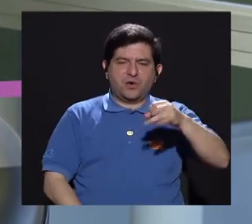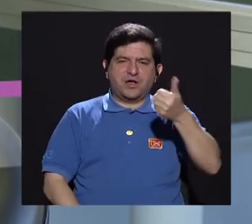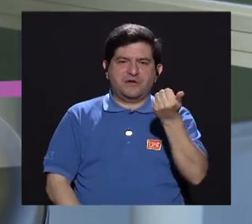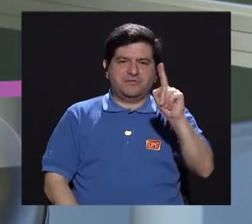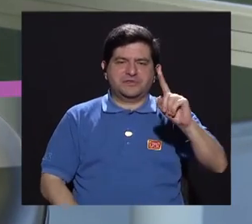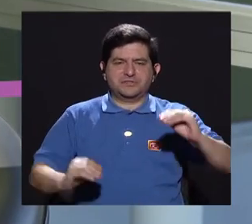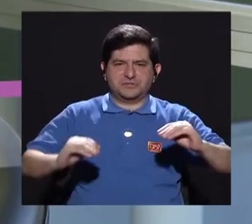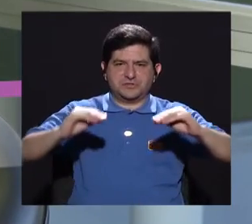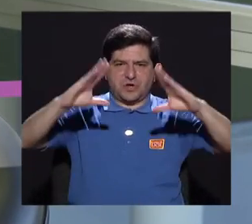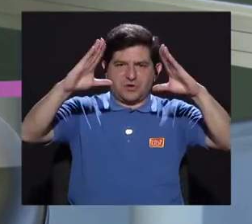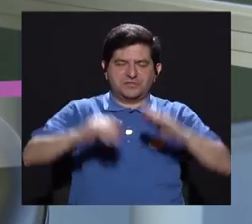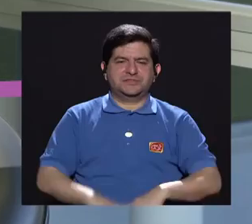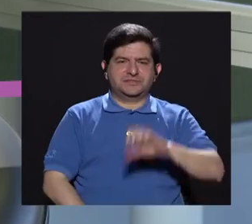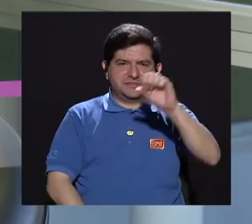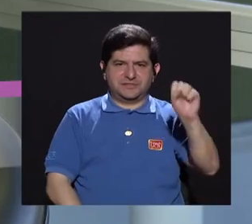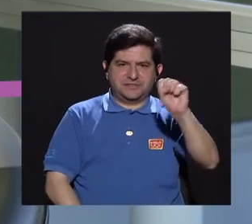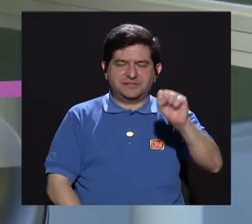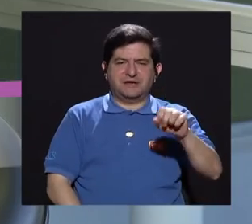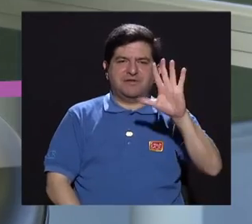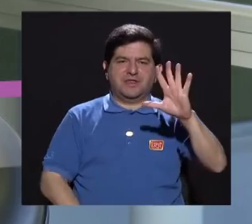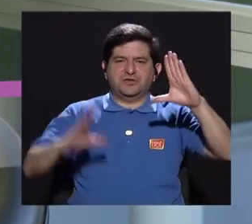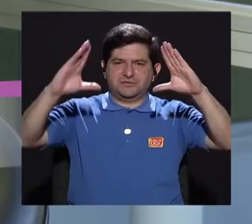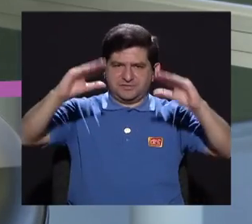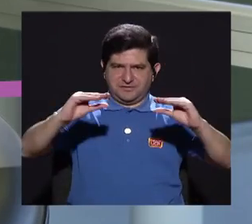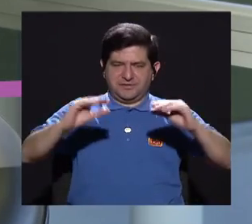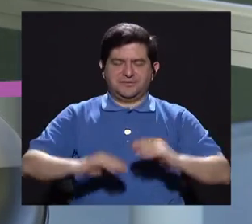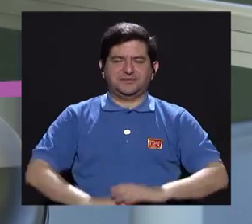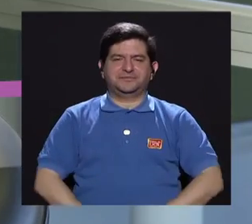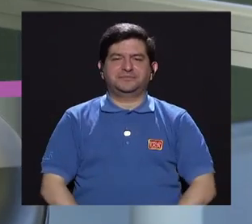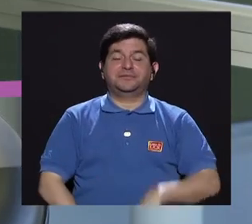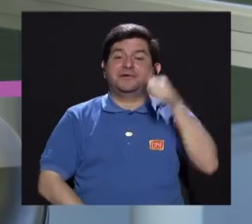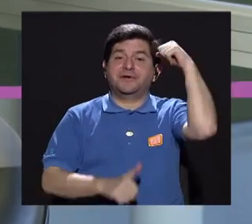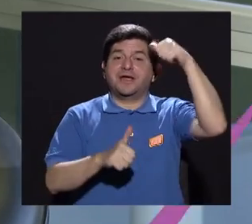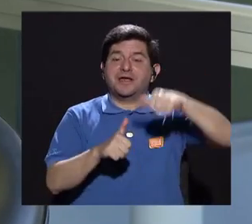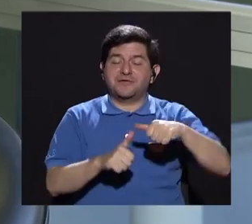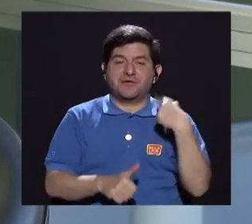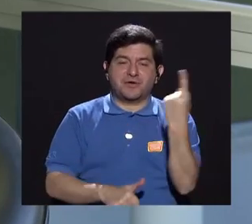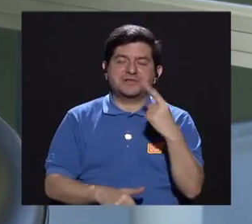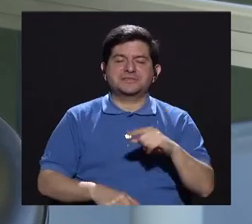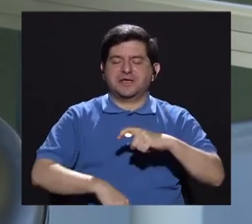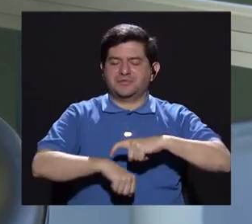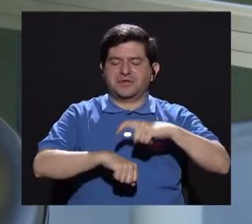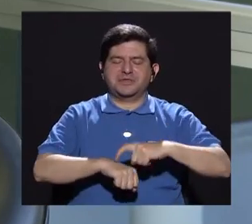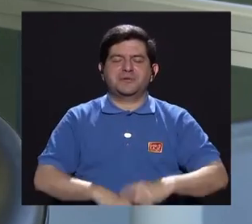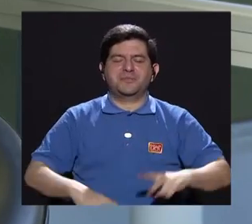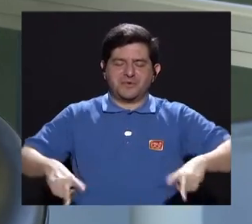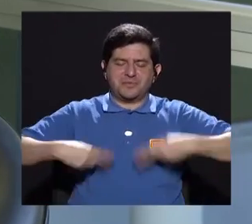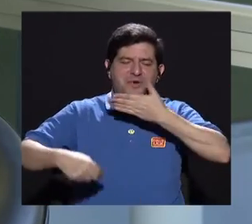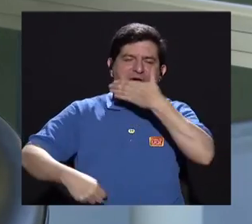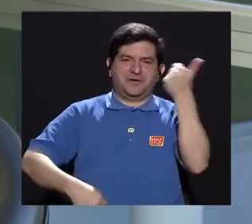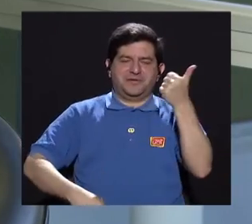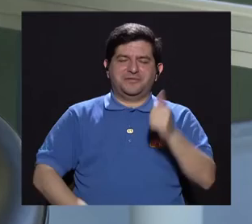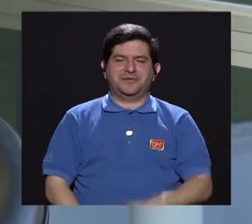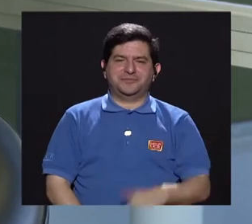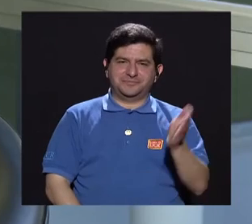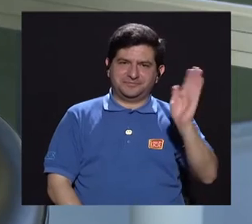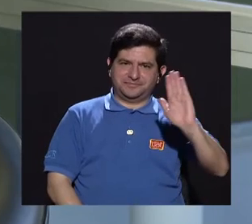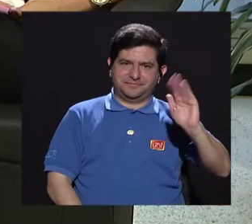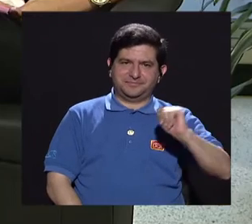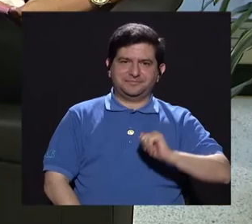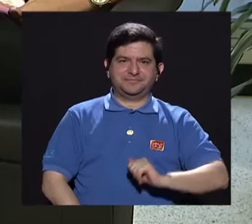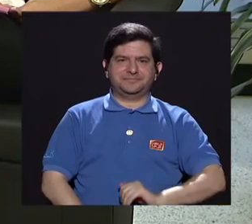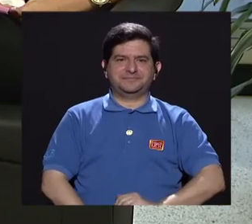jueves a las 11 de la mañana y sábados a las 5 de la tarde. Y recuerde, siempre hay un tiempo para vivir mejor. Hasta luego.